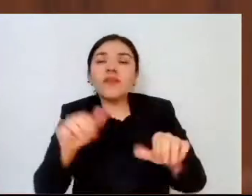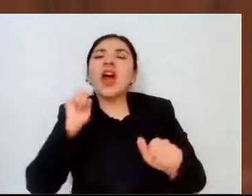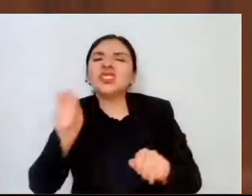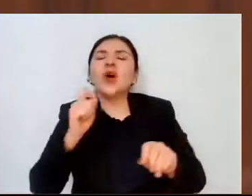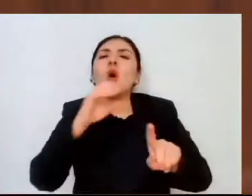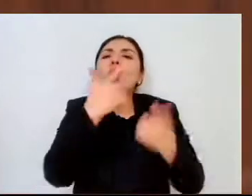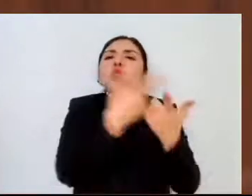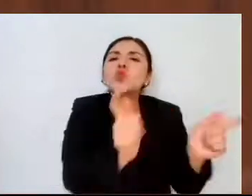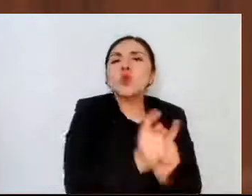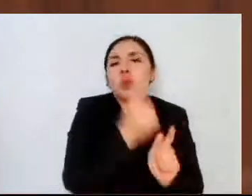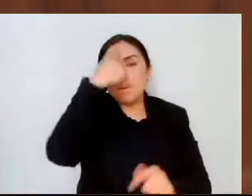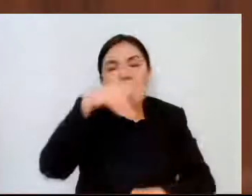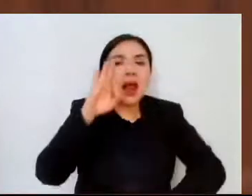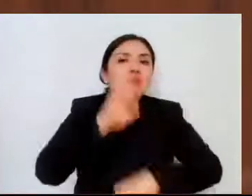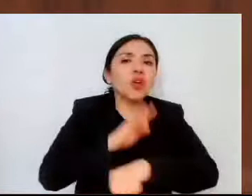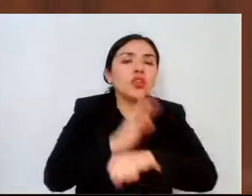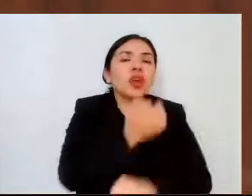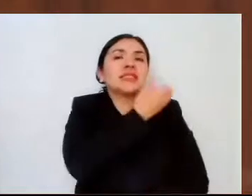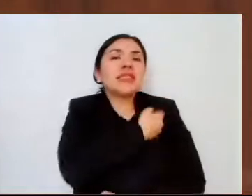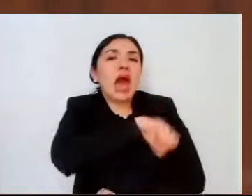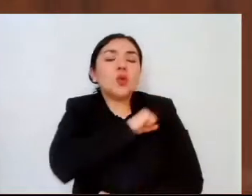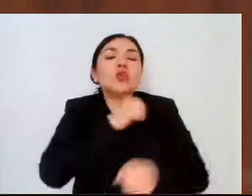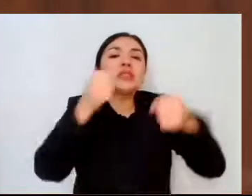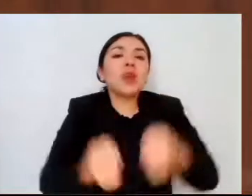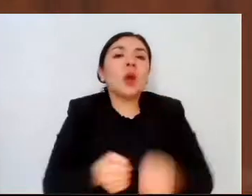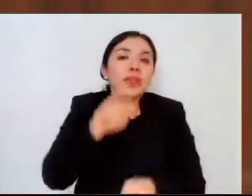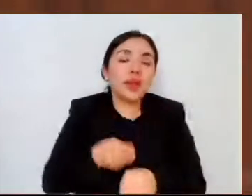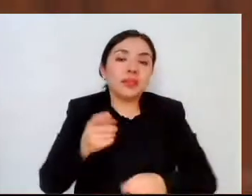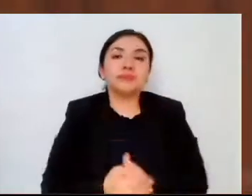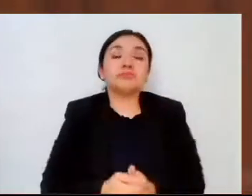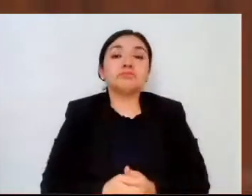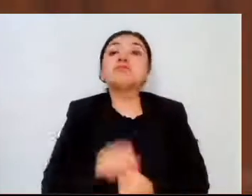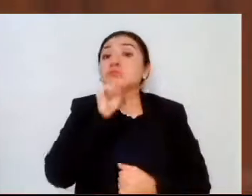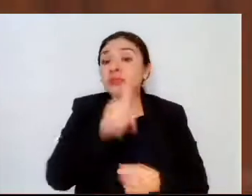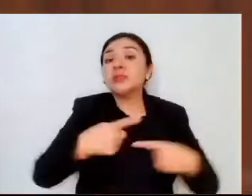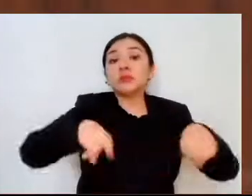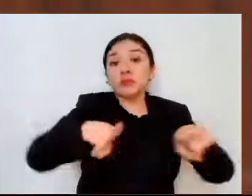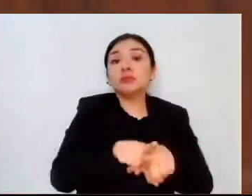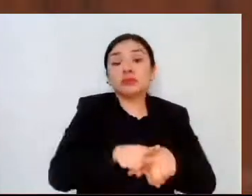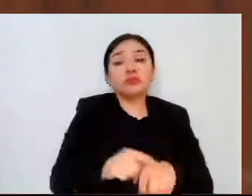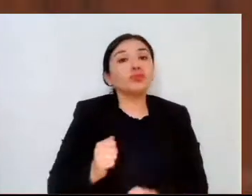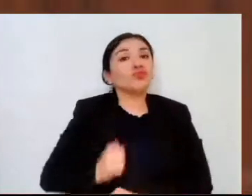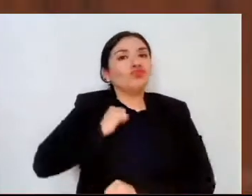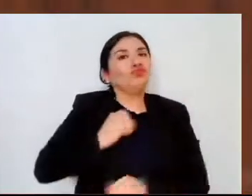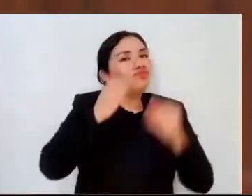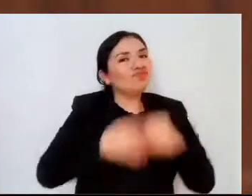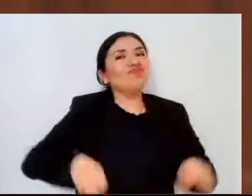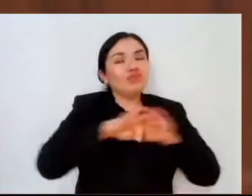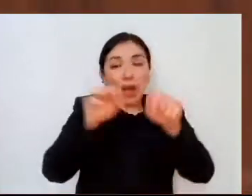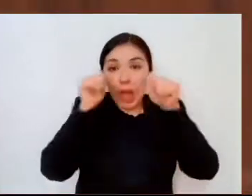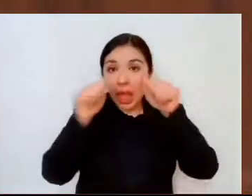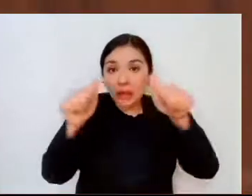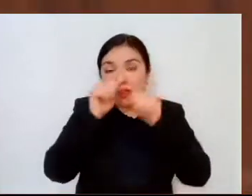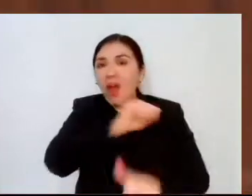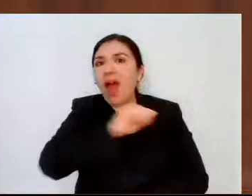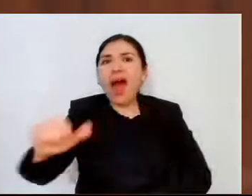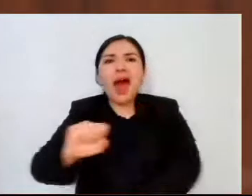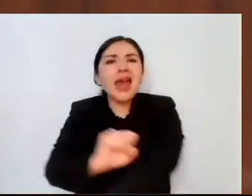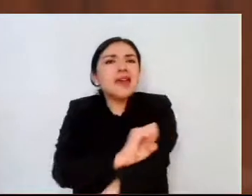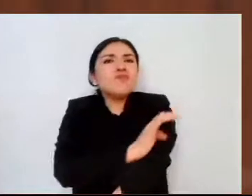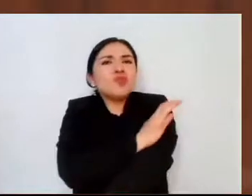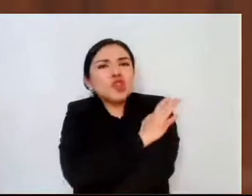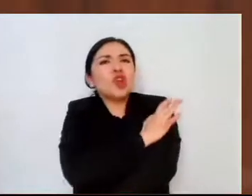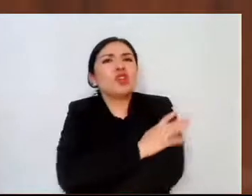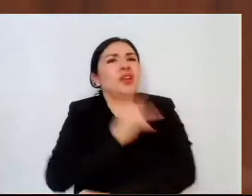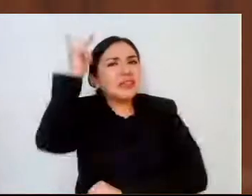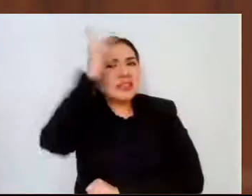y de protección civil y seguridad. De igual forma, priorizamos la atención socioemocional, la nivelación